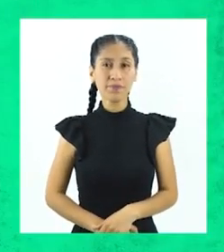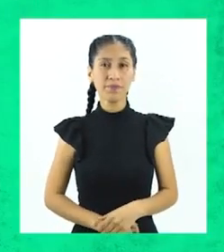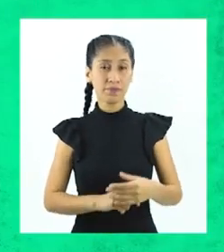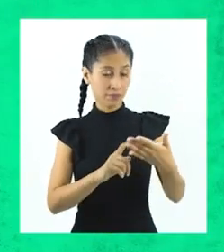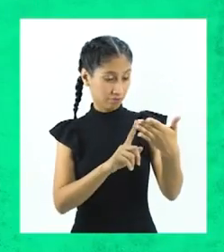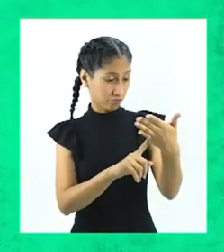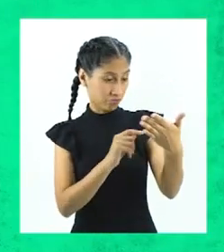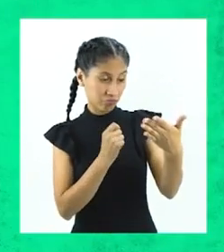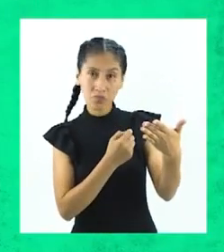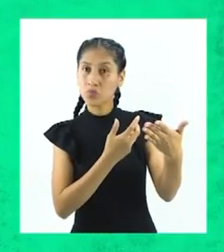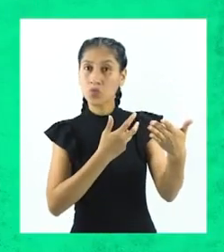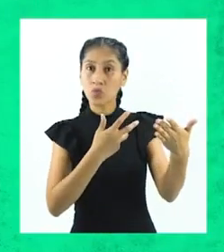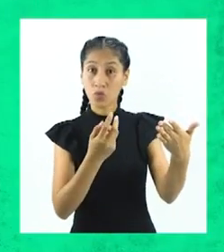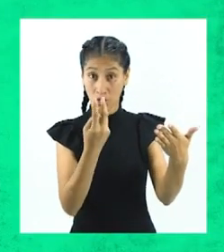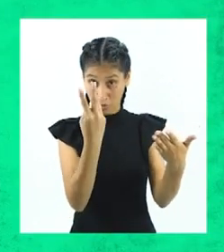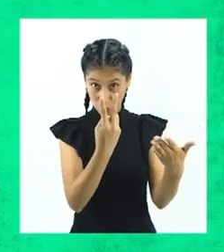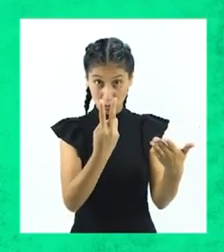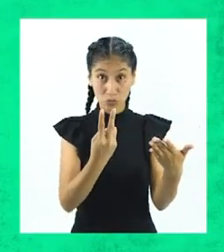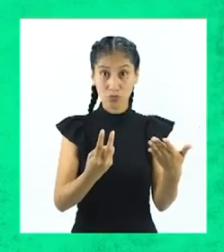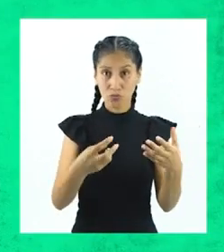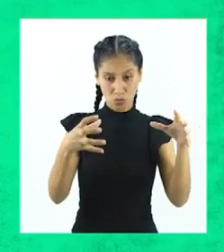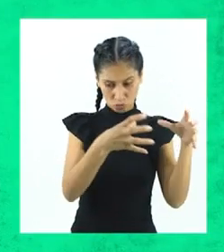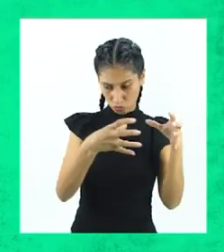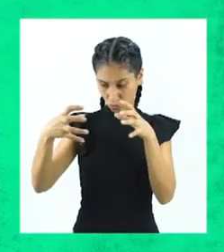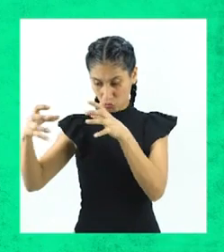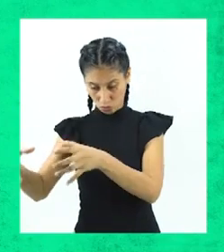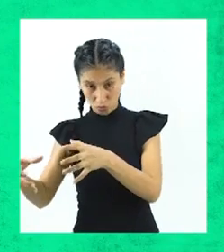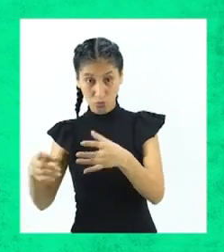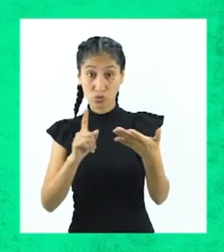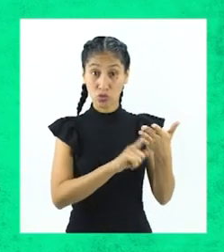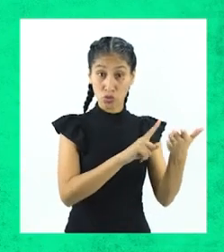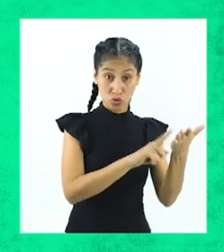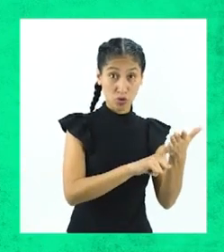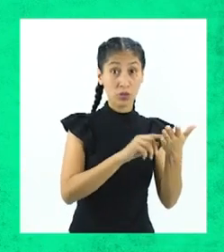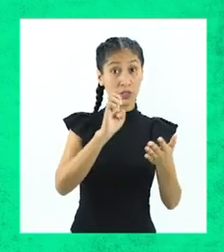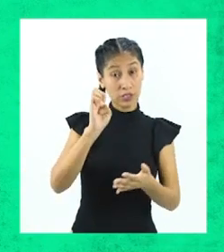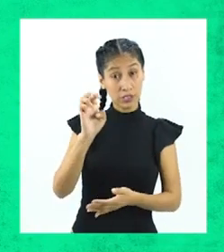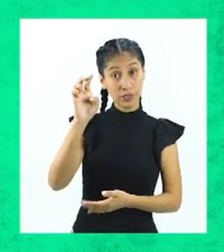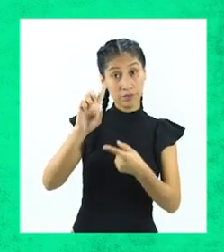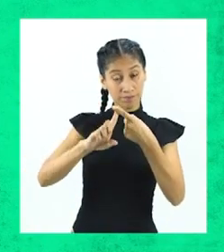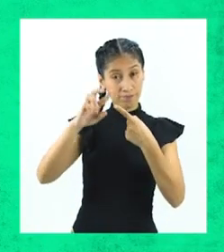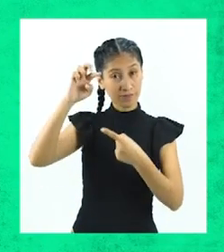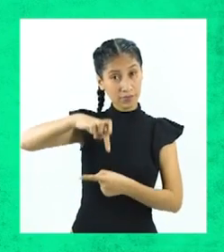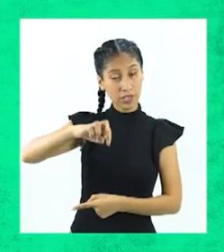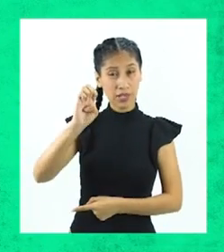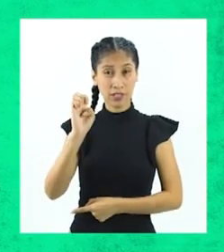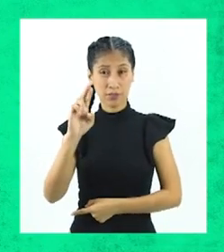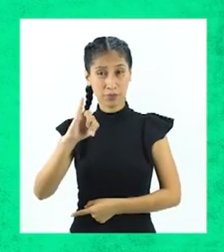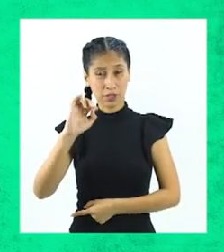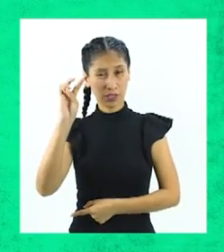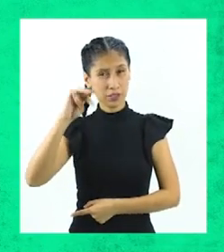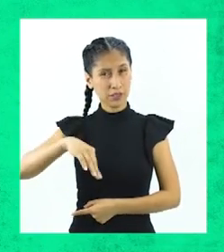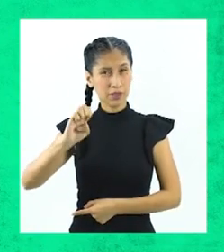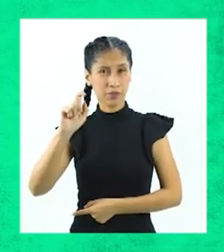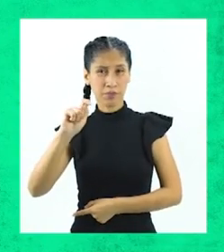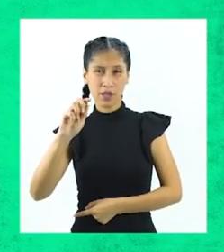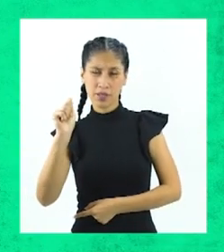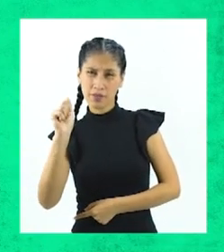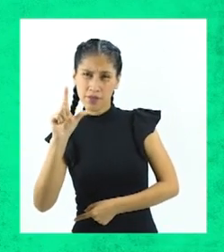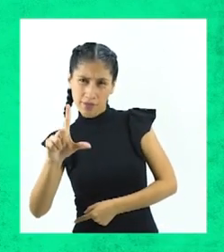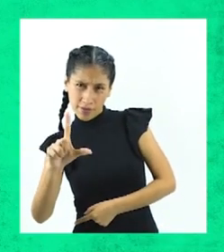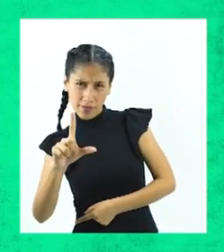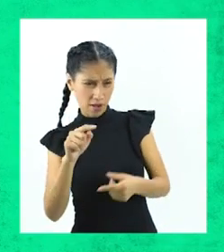En un experimento controlado hay dos grupos, el experimental y el de control. El grupo experimental